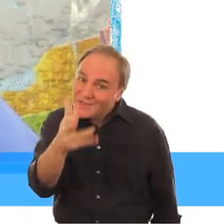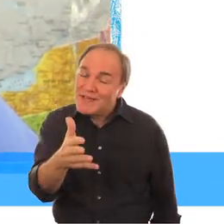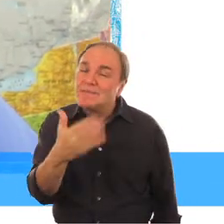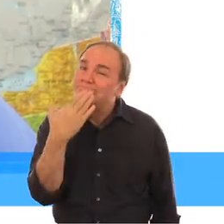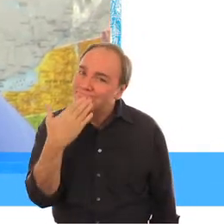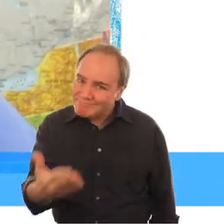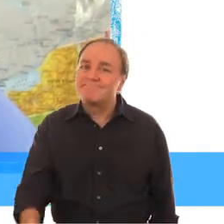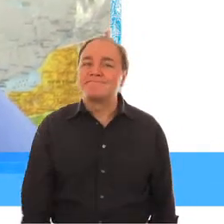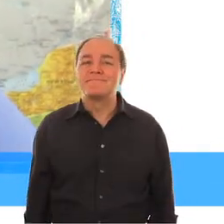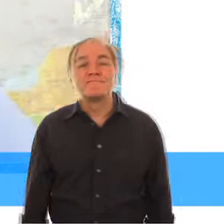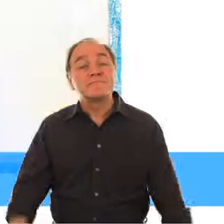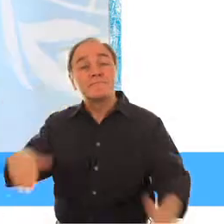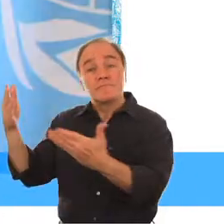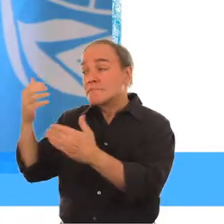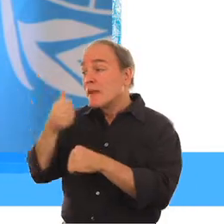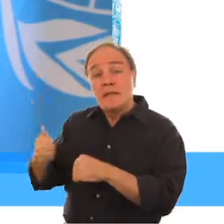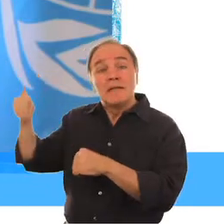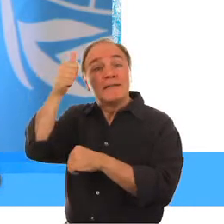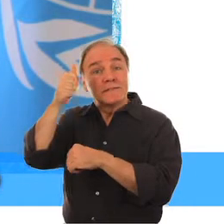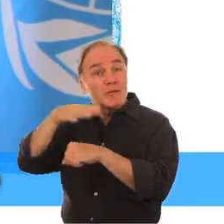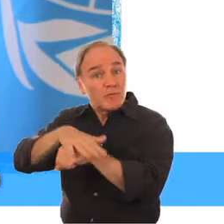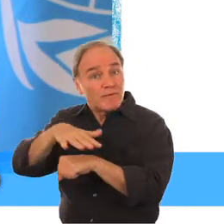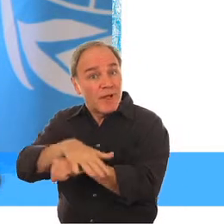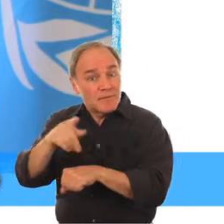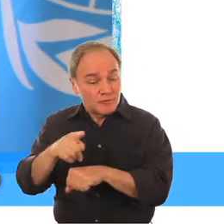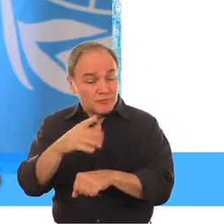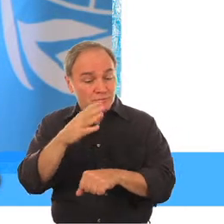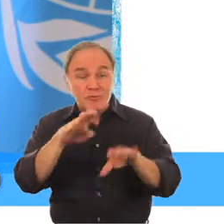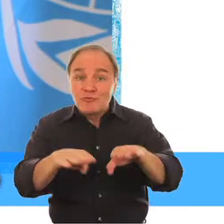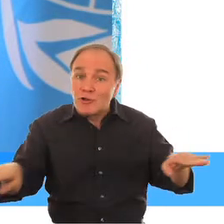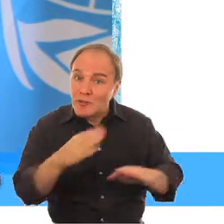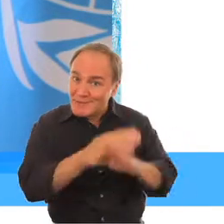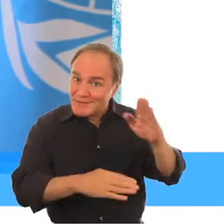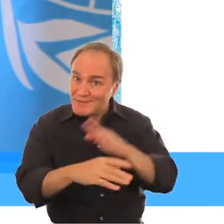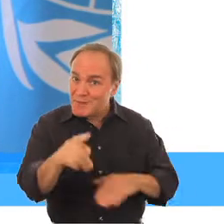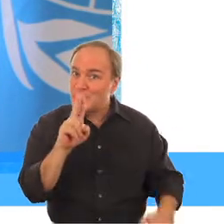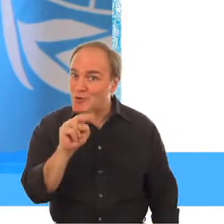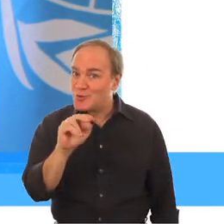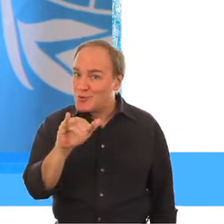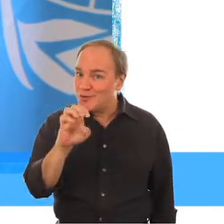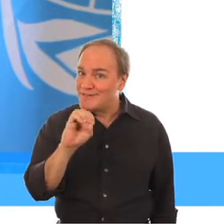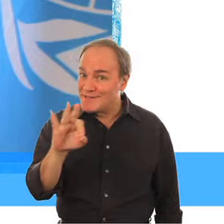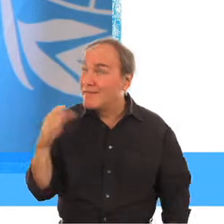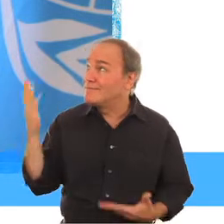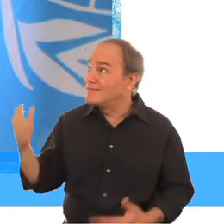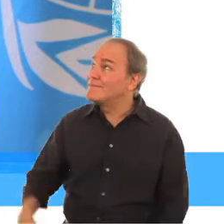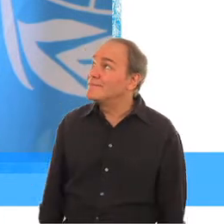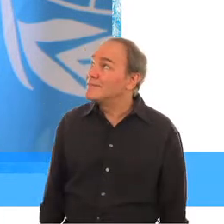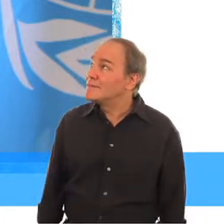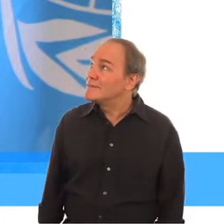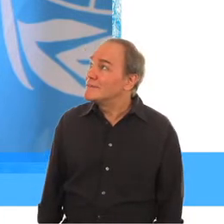que servimos cada día Gracias Quisiera agradecerles a todos por su apoyo y orientación en cómo incorporar la